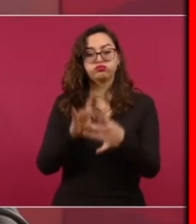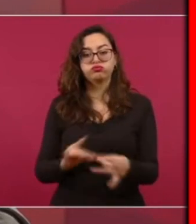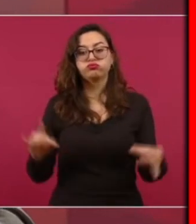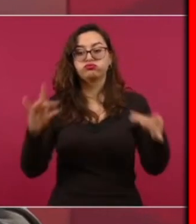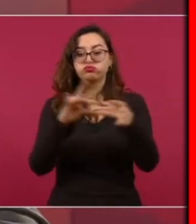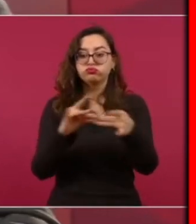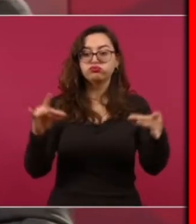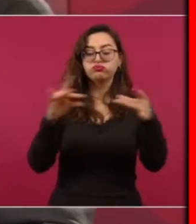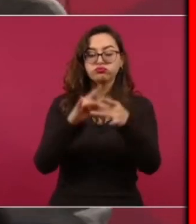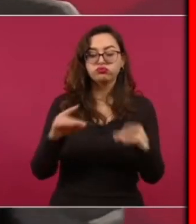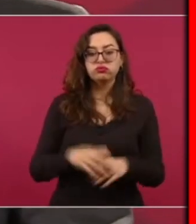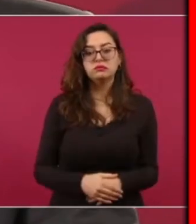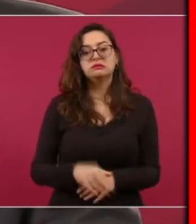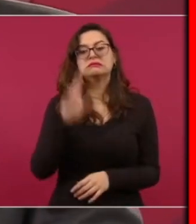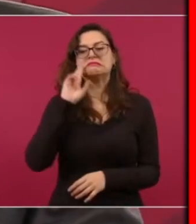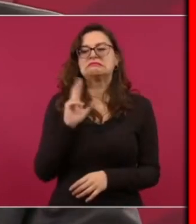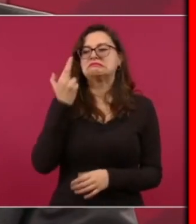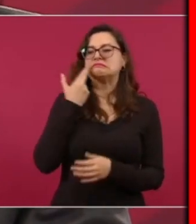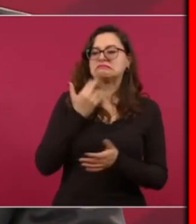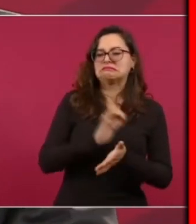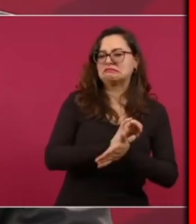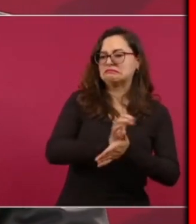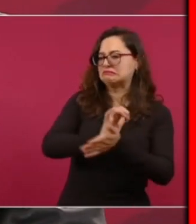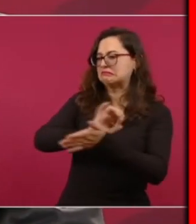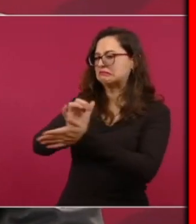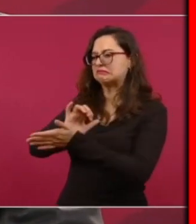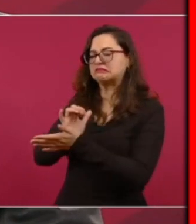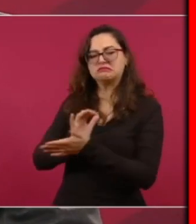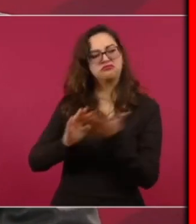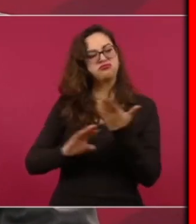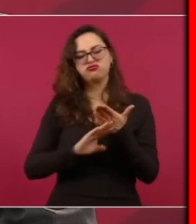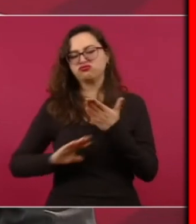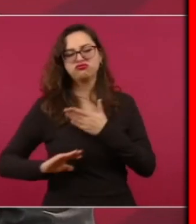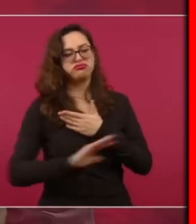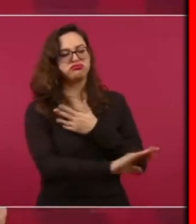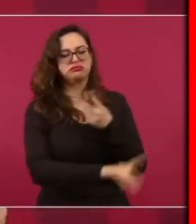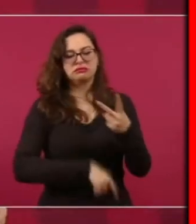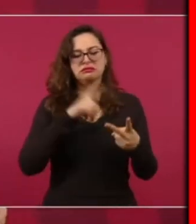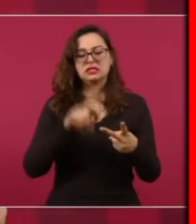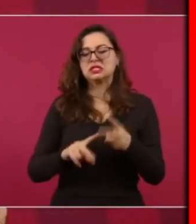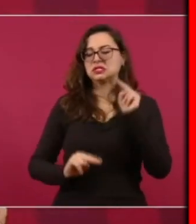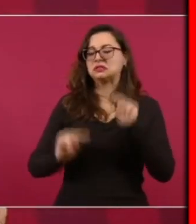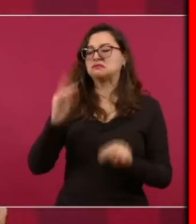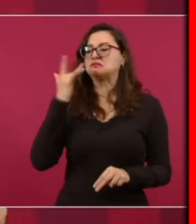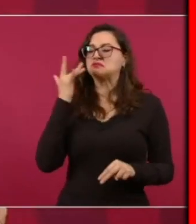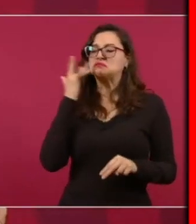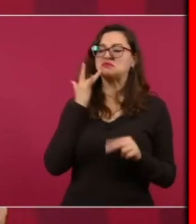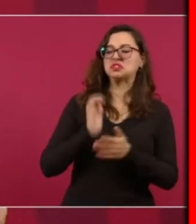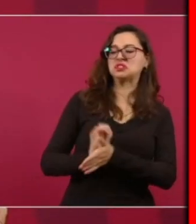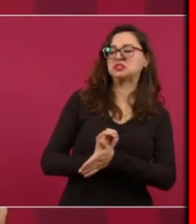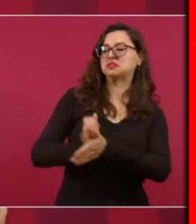al racismo Al clasismo A la